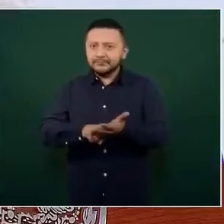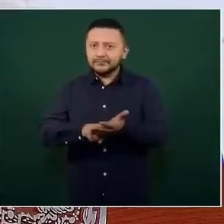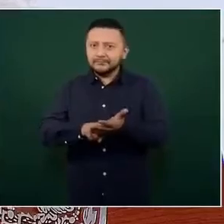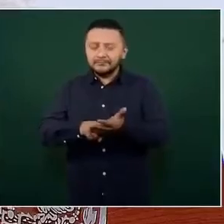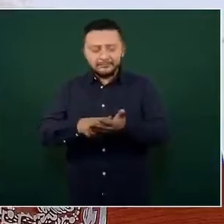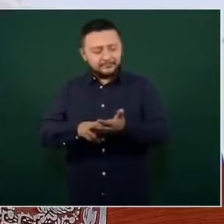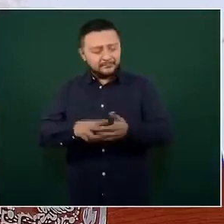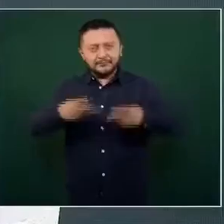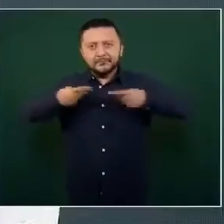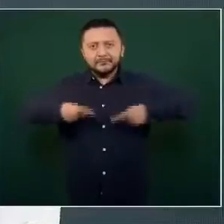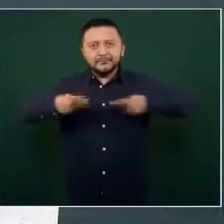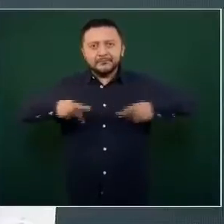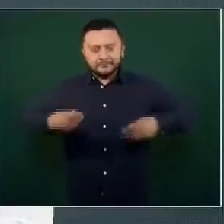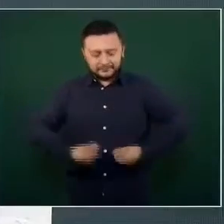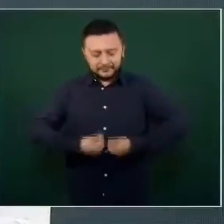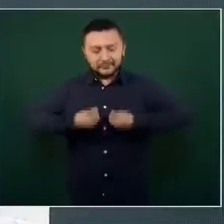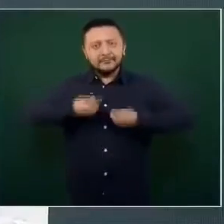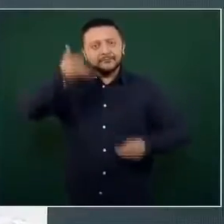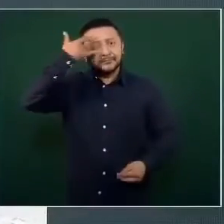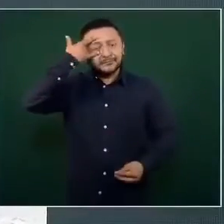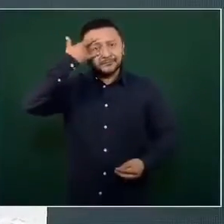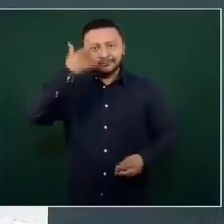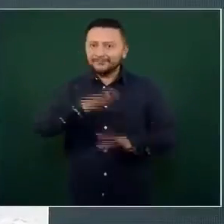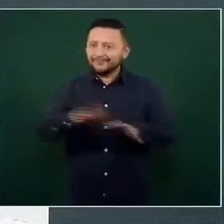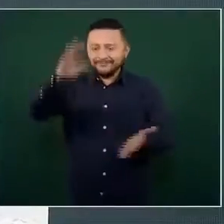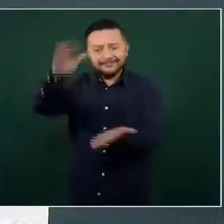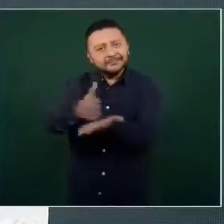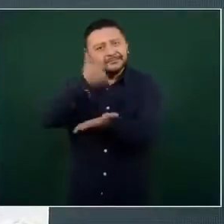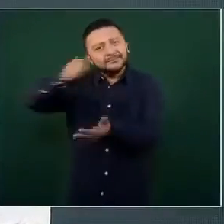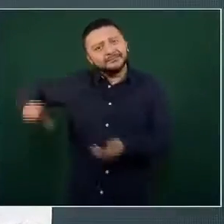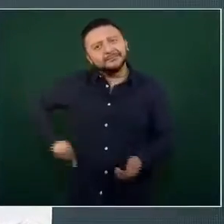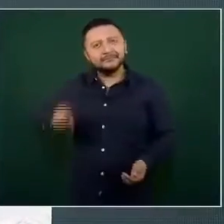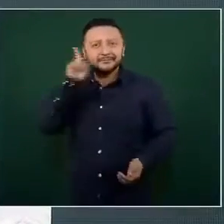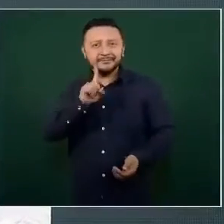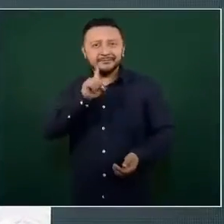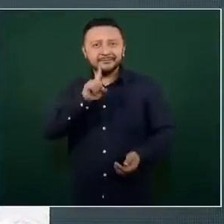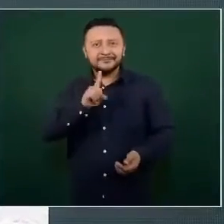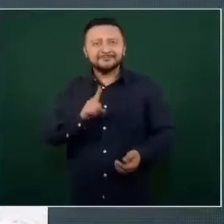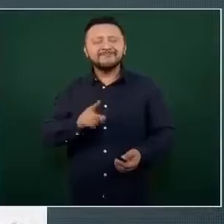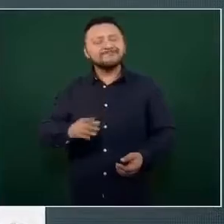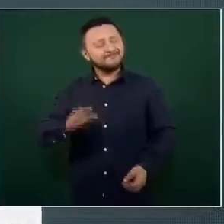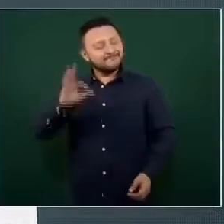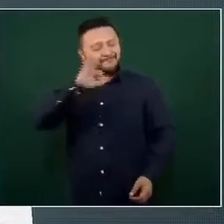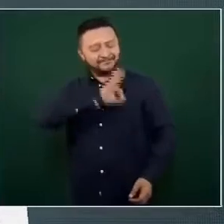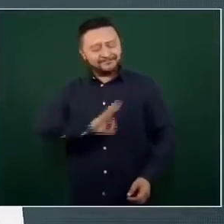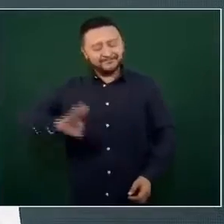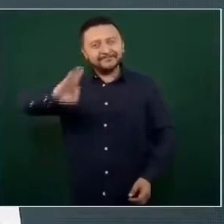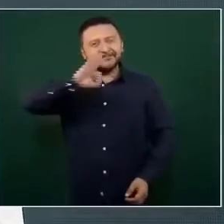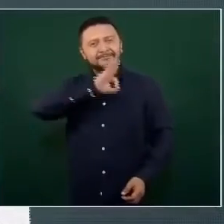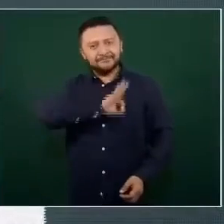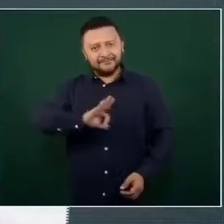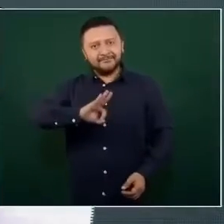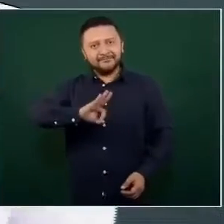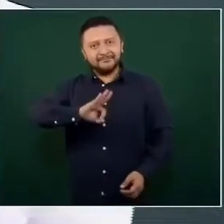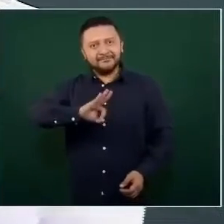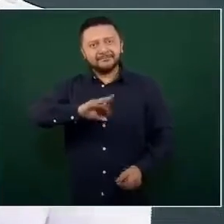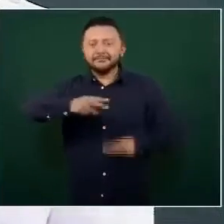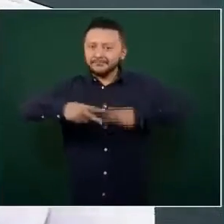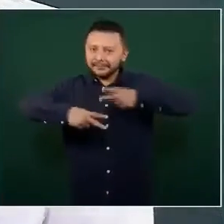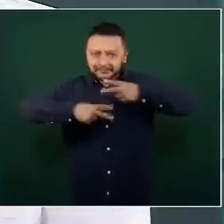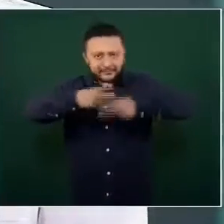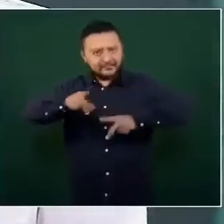gobernatura y nos da mucho gusto, nos sentimos muy contentos. Y desde luego que vamos